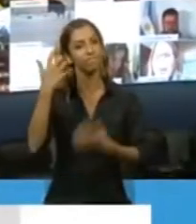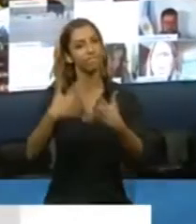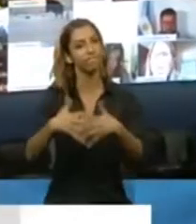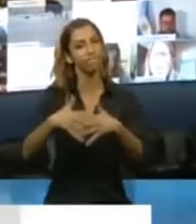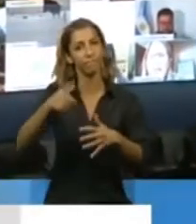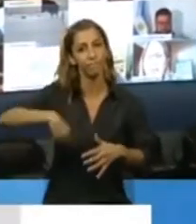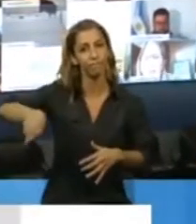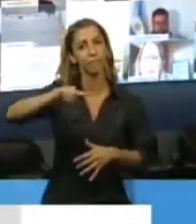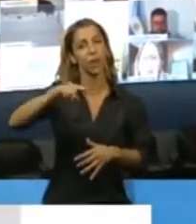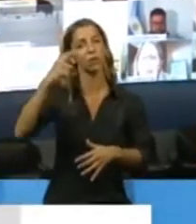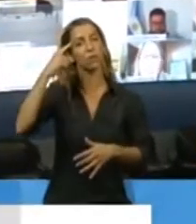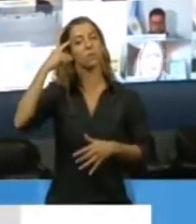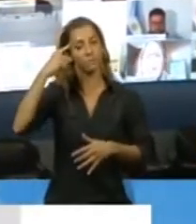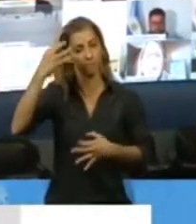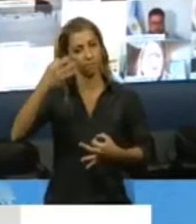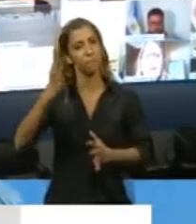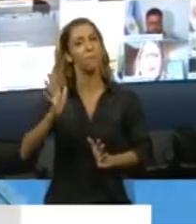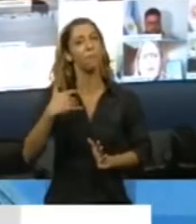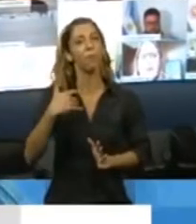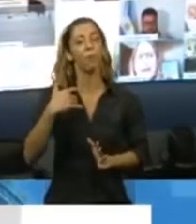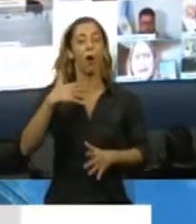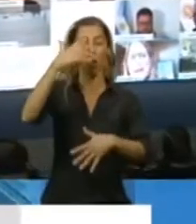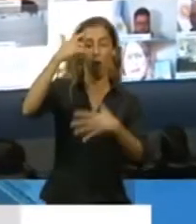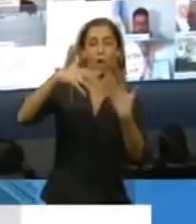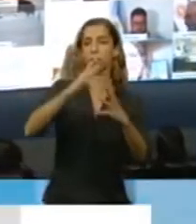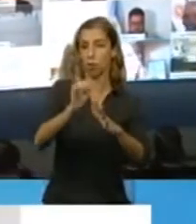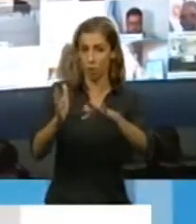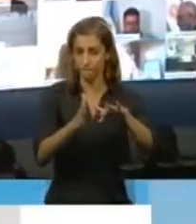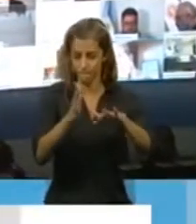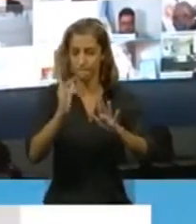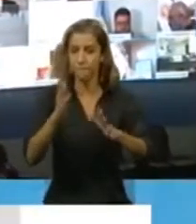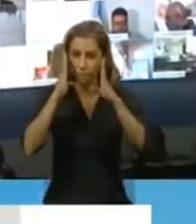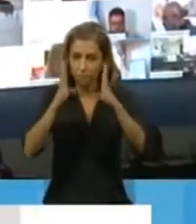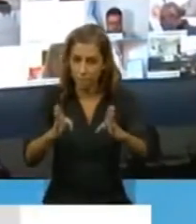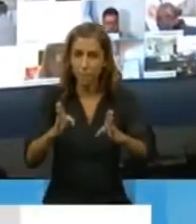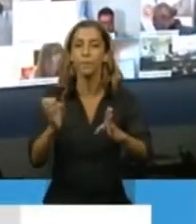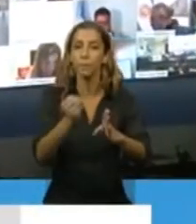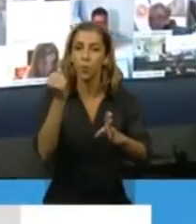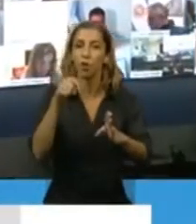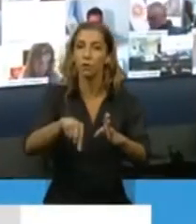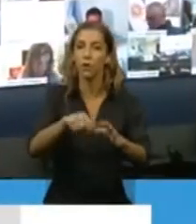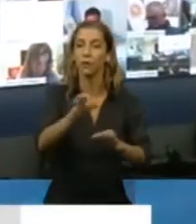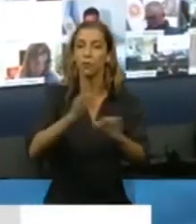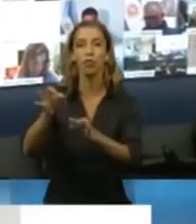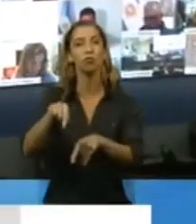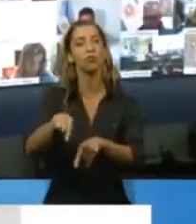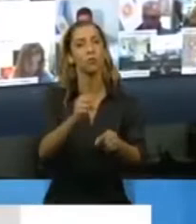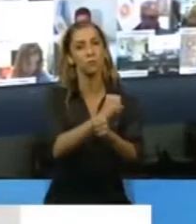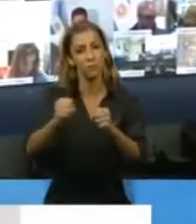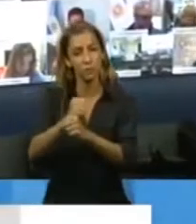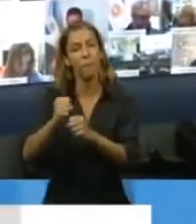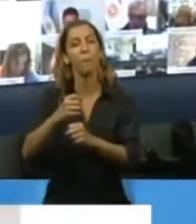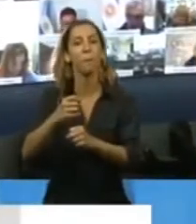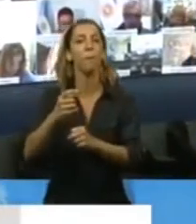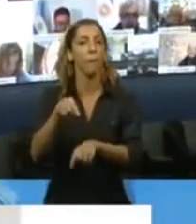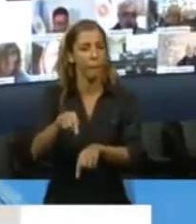que no perdamos de vista el carácter excepcional de lo que estamos aprobando y que estamos muy lejos de dar soluciones de